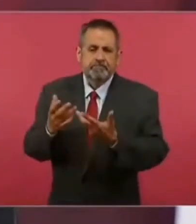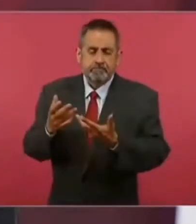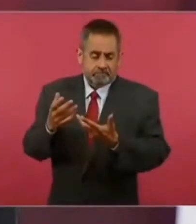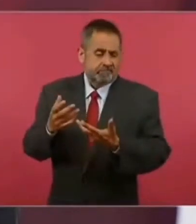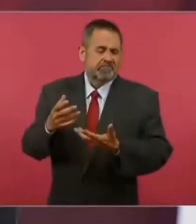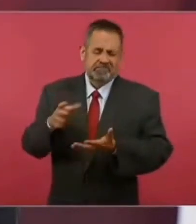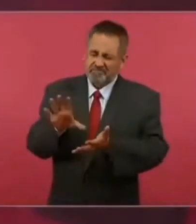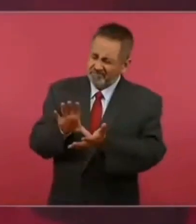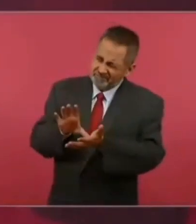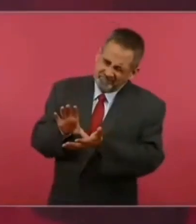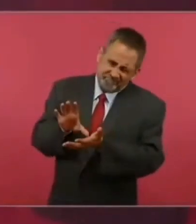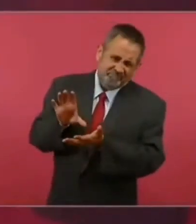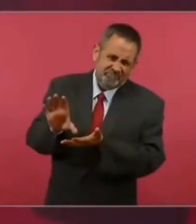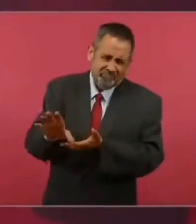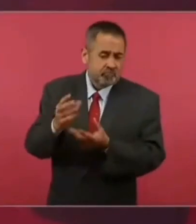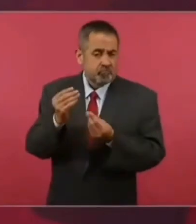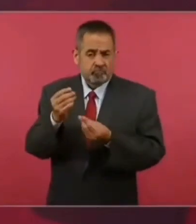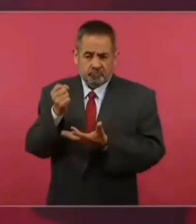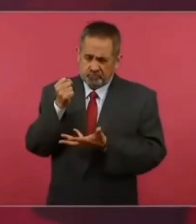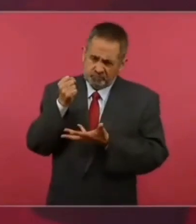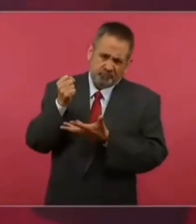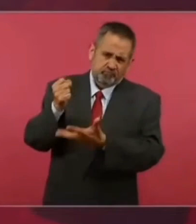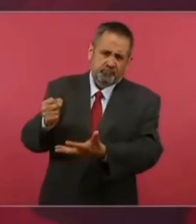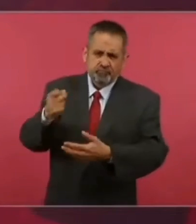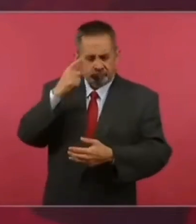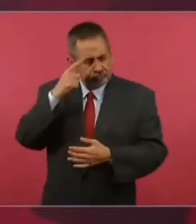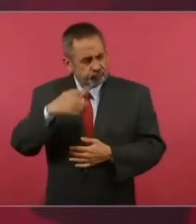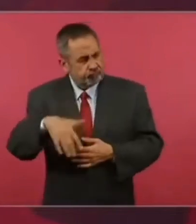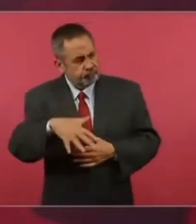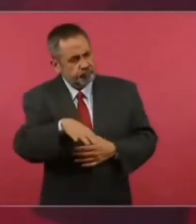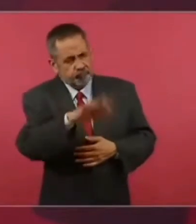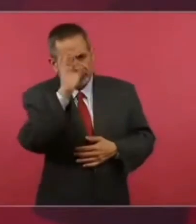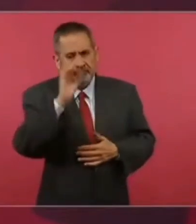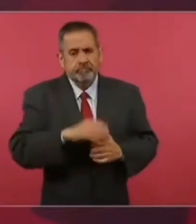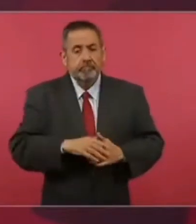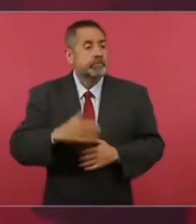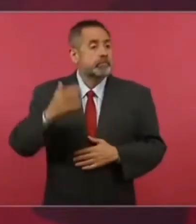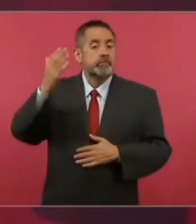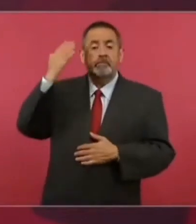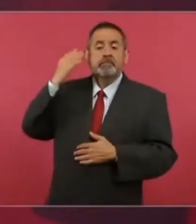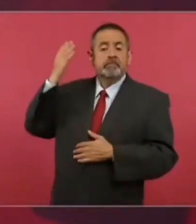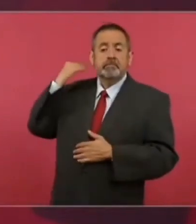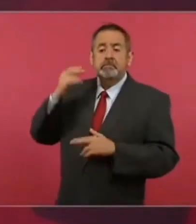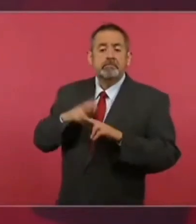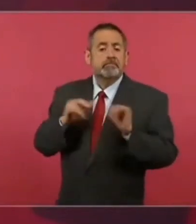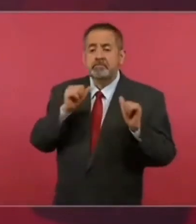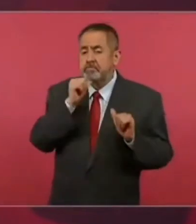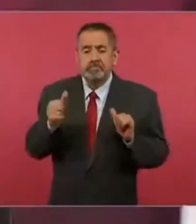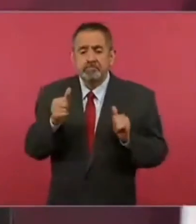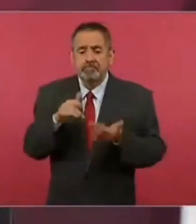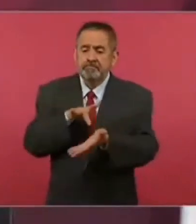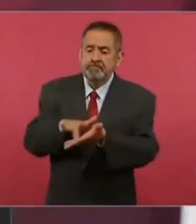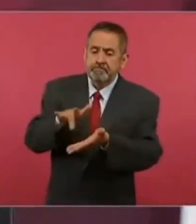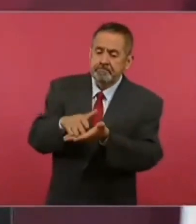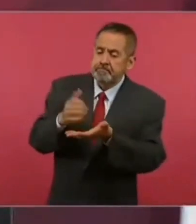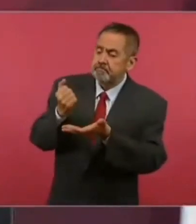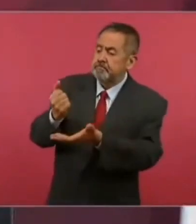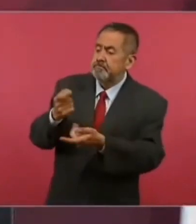destinamos antes no había apoyo